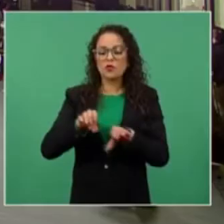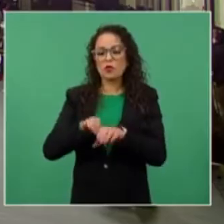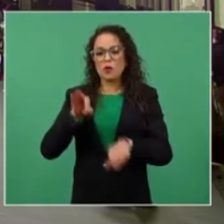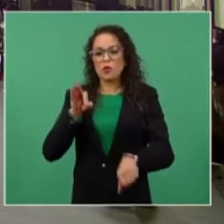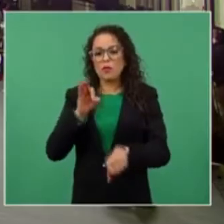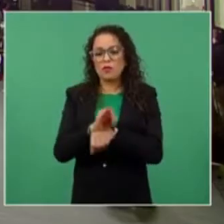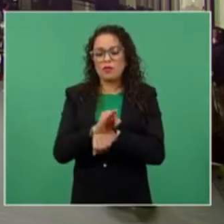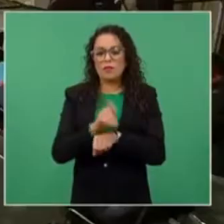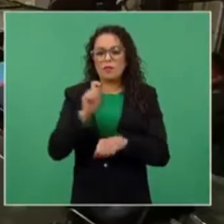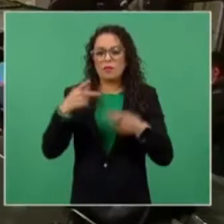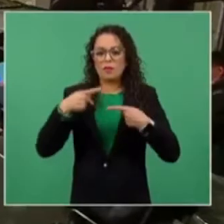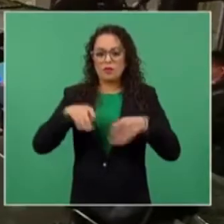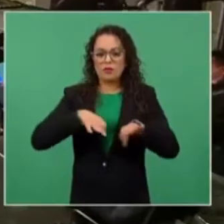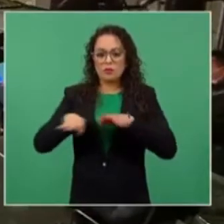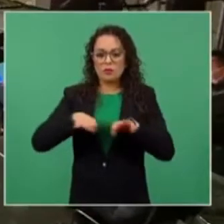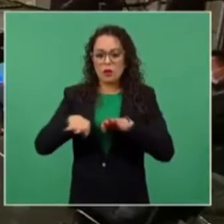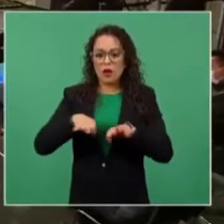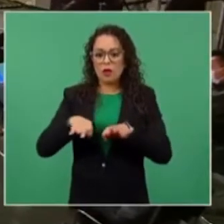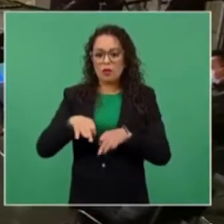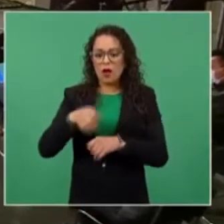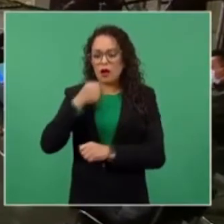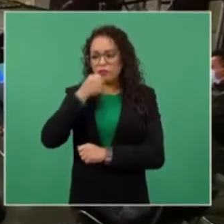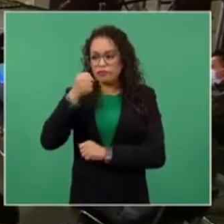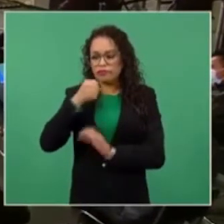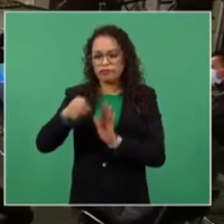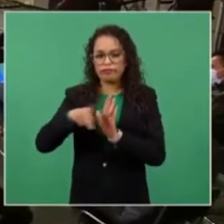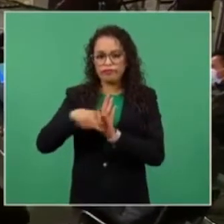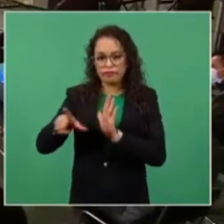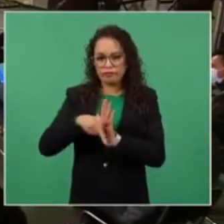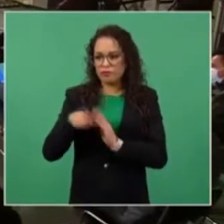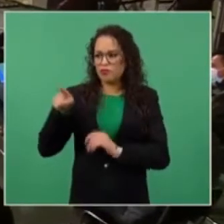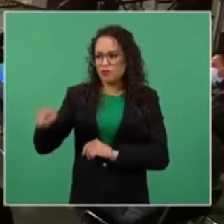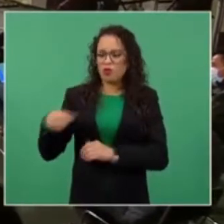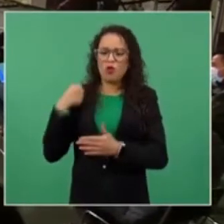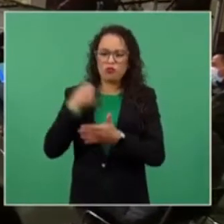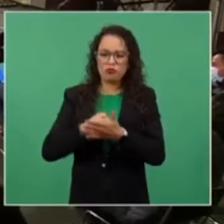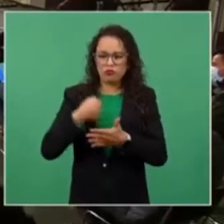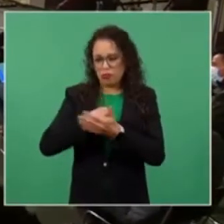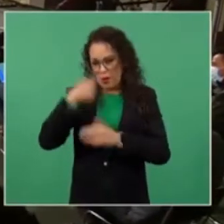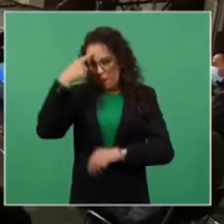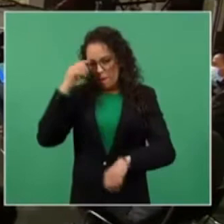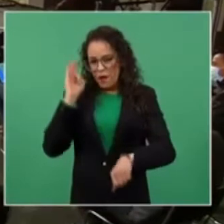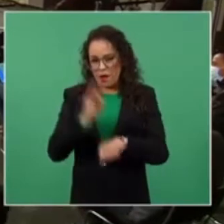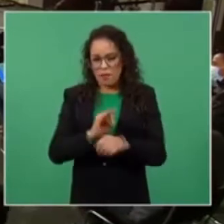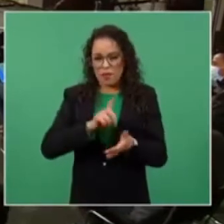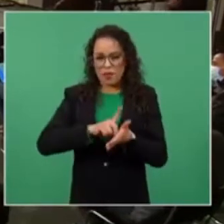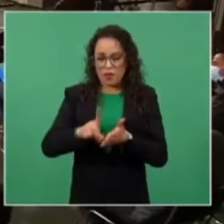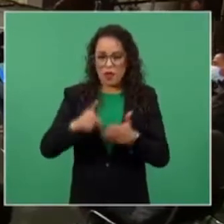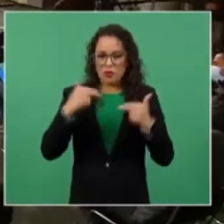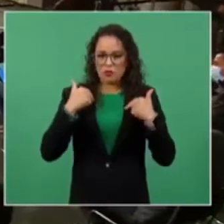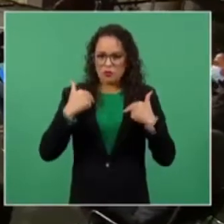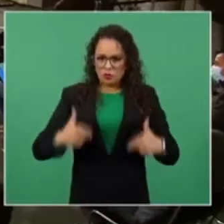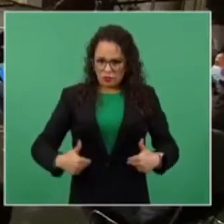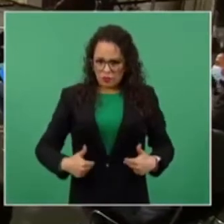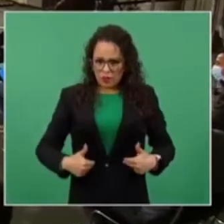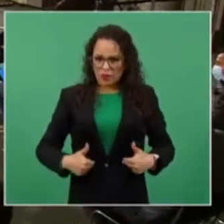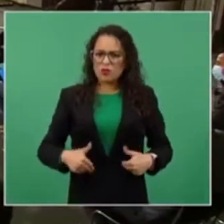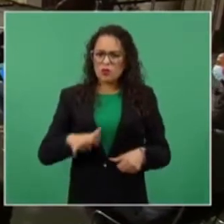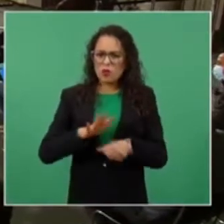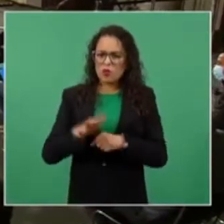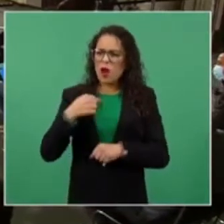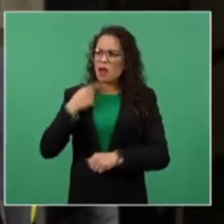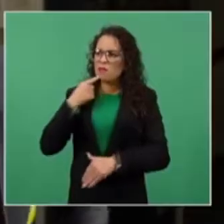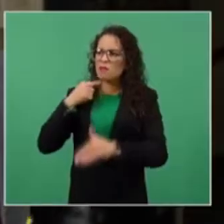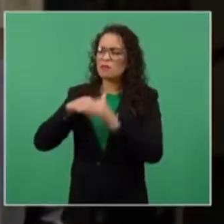activistas y luchadores de derechos humanos, referente a que ya somos